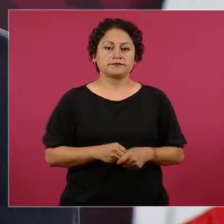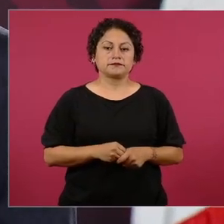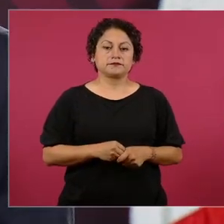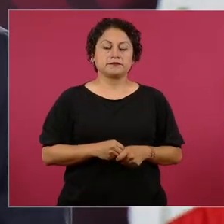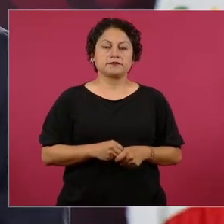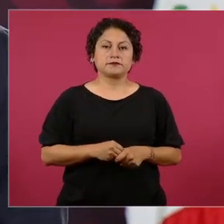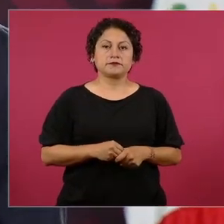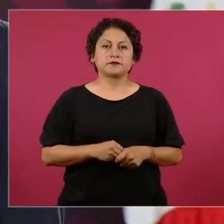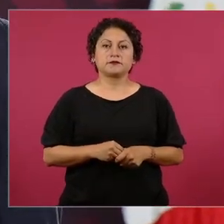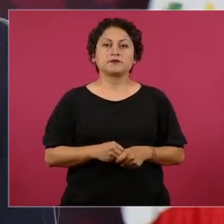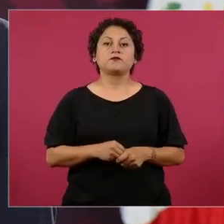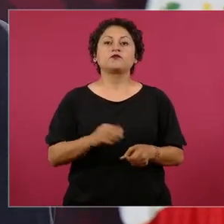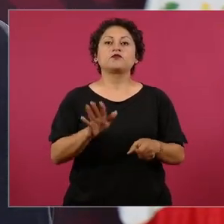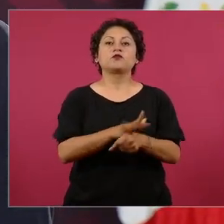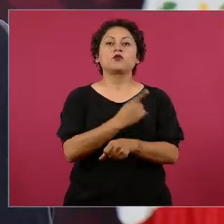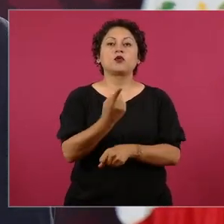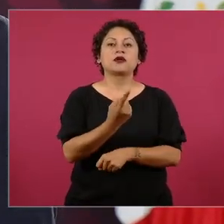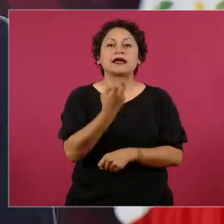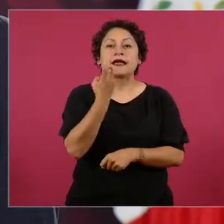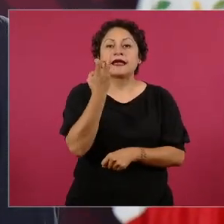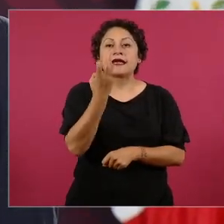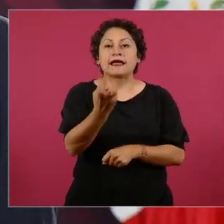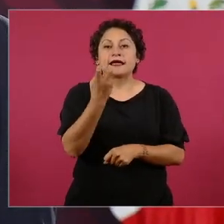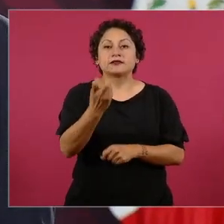es antidemocrático